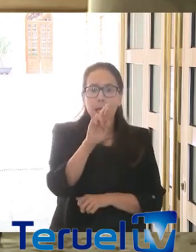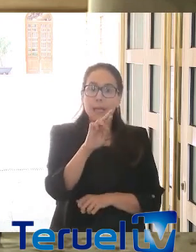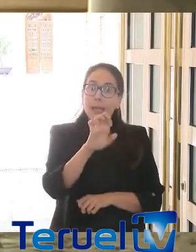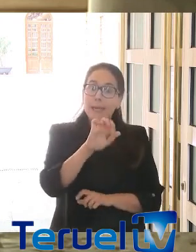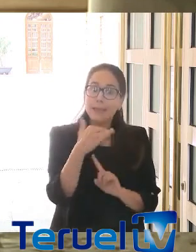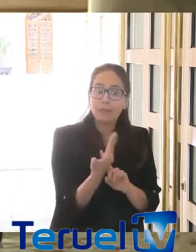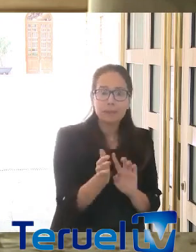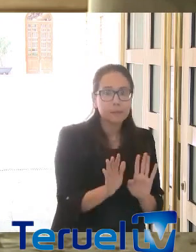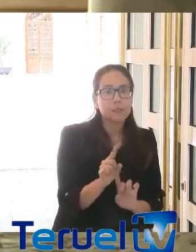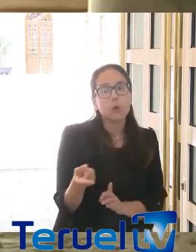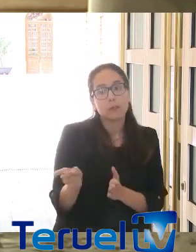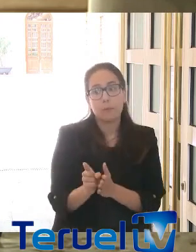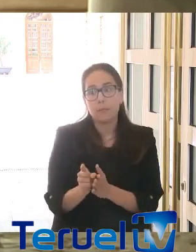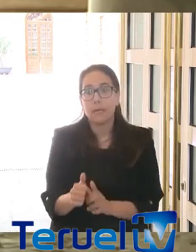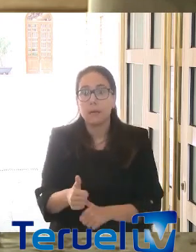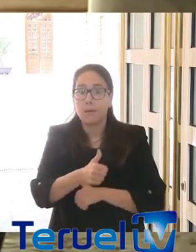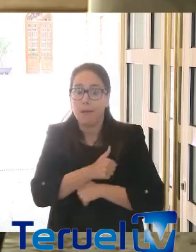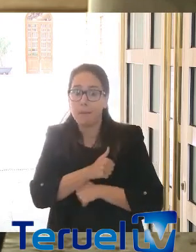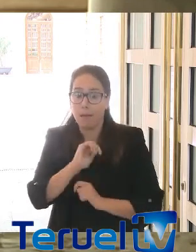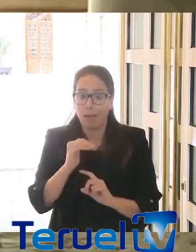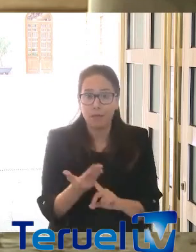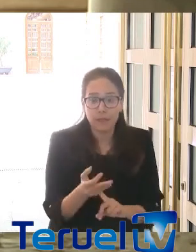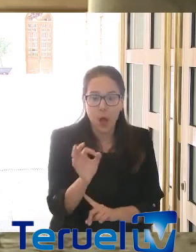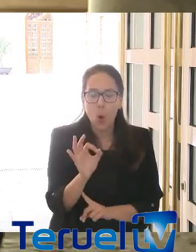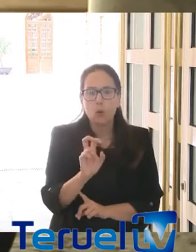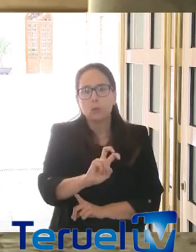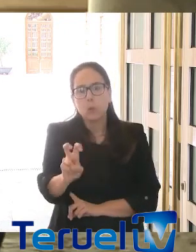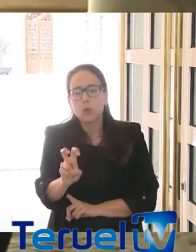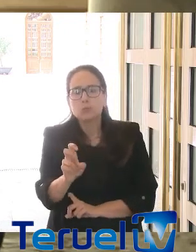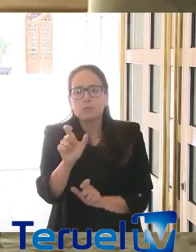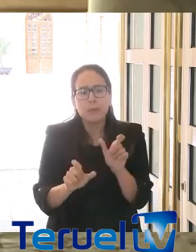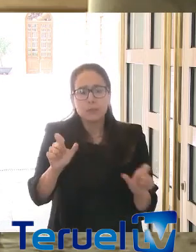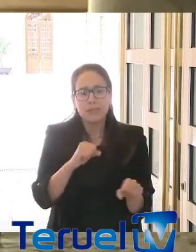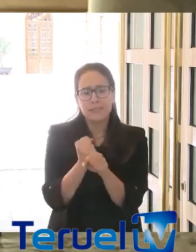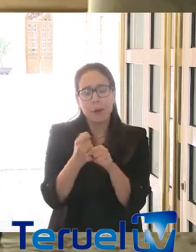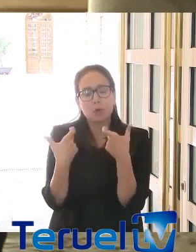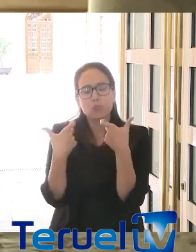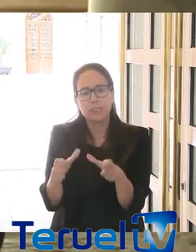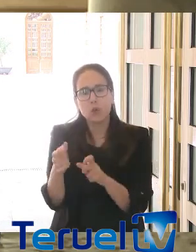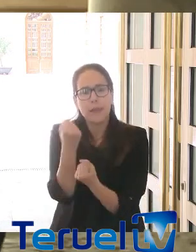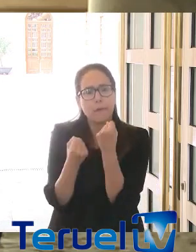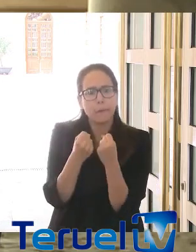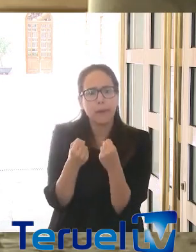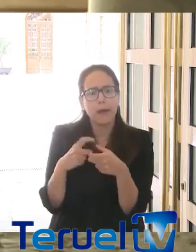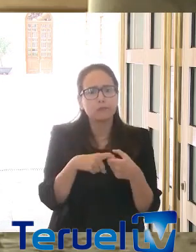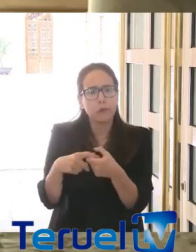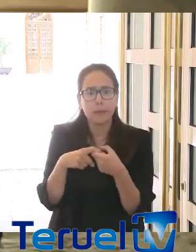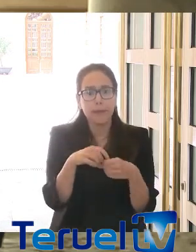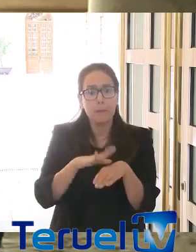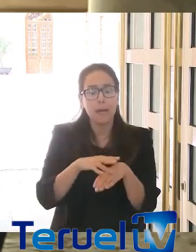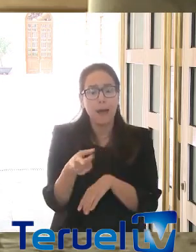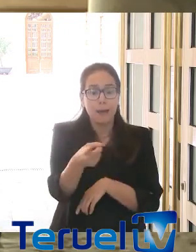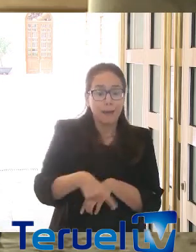los trabajadores que van al paro, e incluso personas que trabajaban en la economía sumergida para las cuales es necesario tejer una red de protección social.